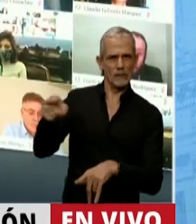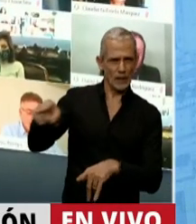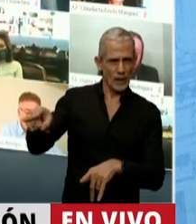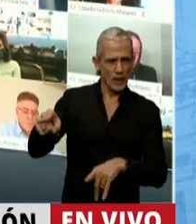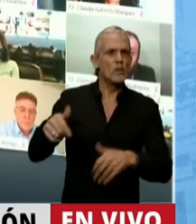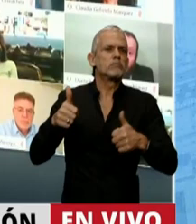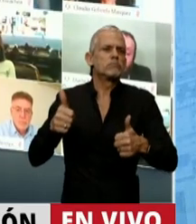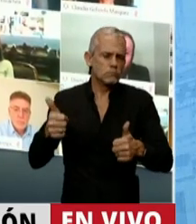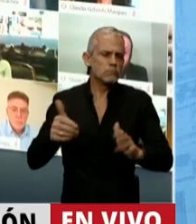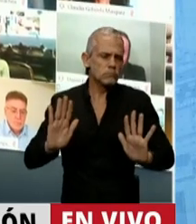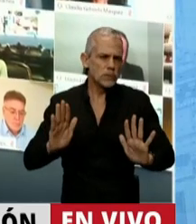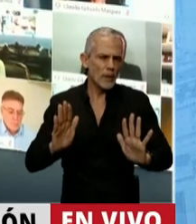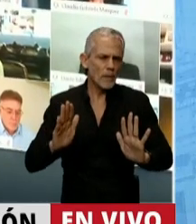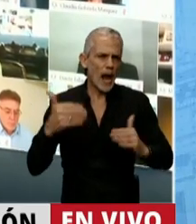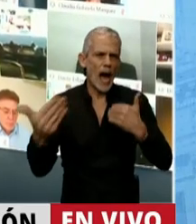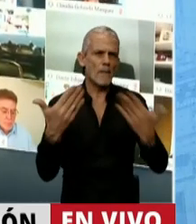es bueno y es promisorio.